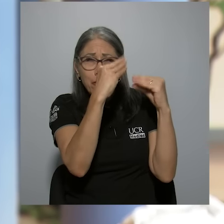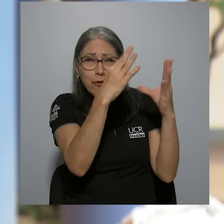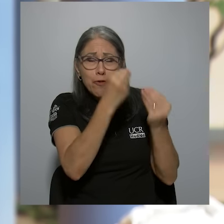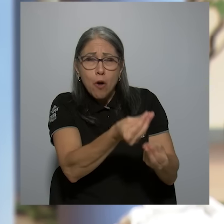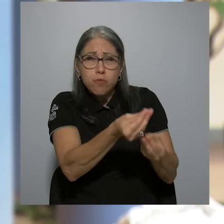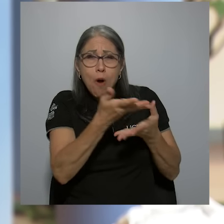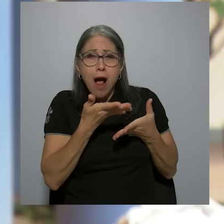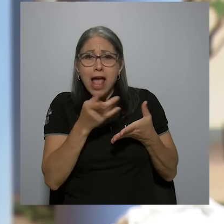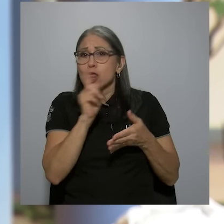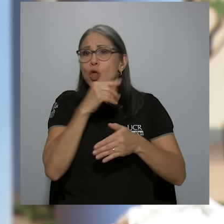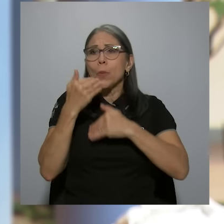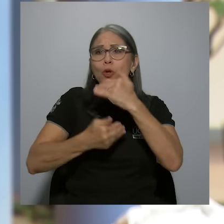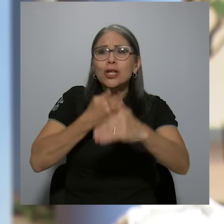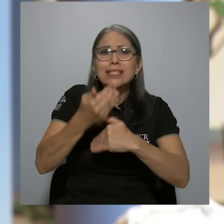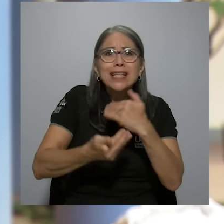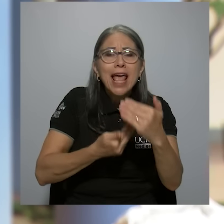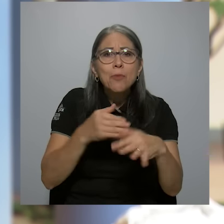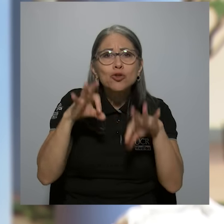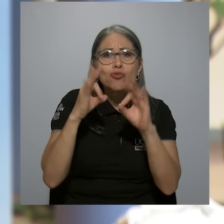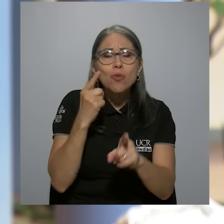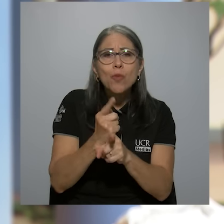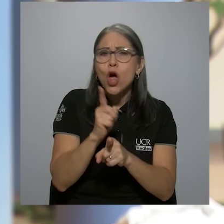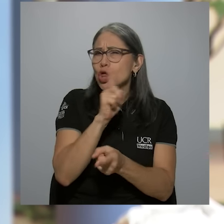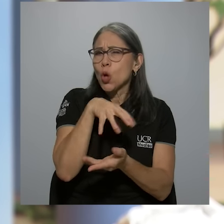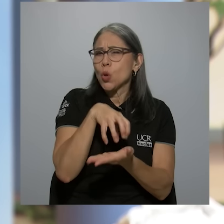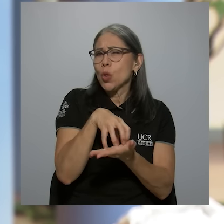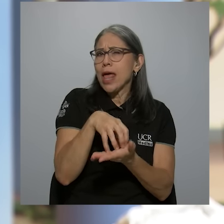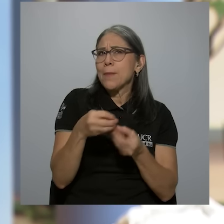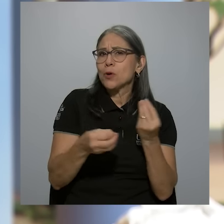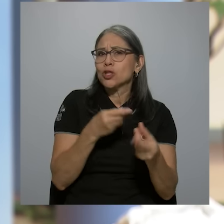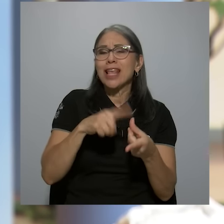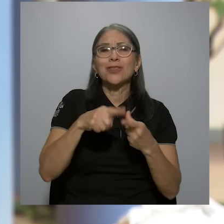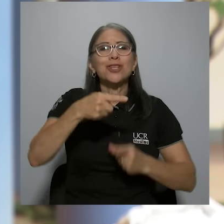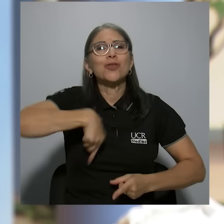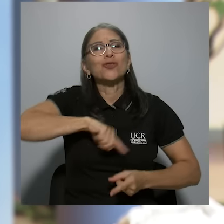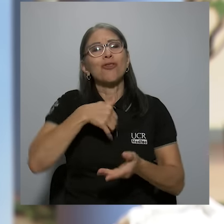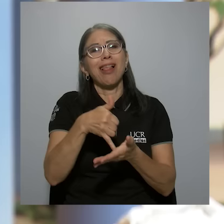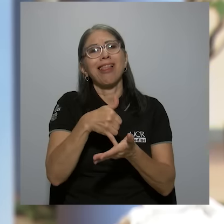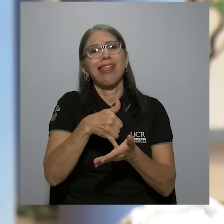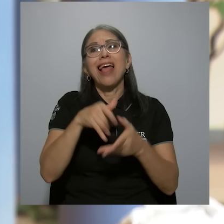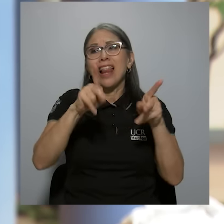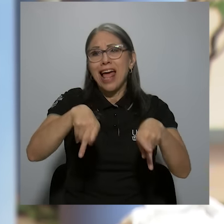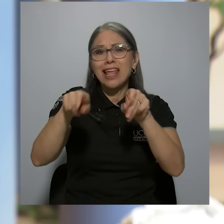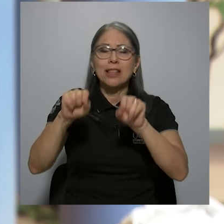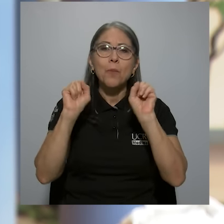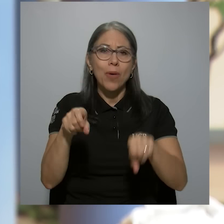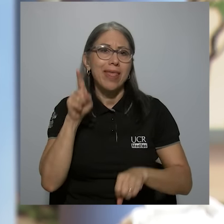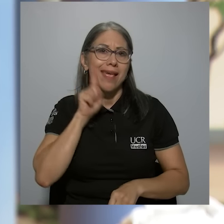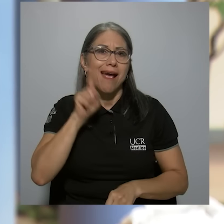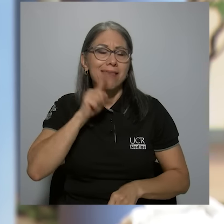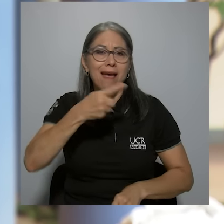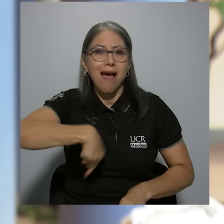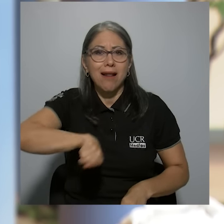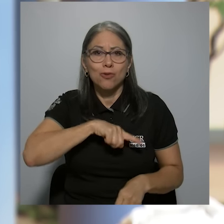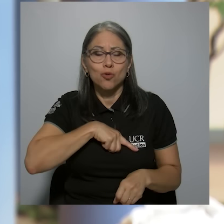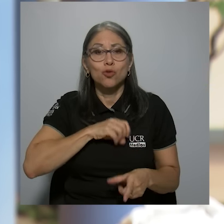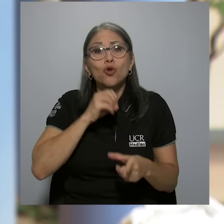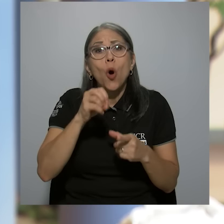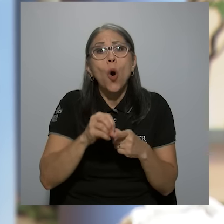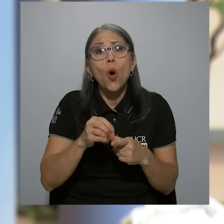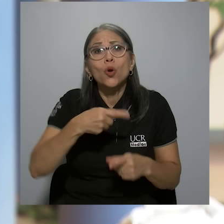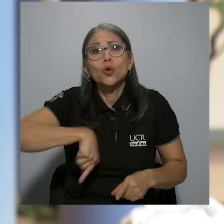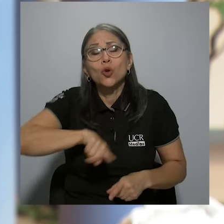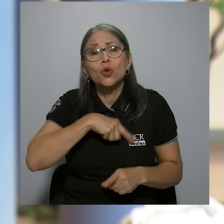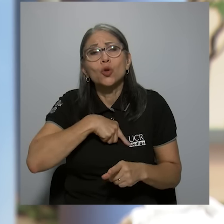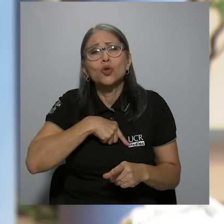procesemos adecuadamente o no la dudemos o no la cuestionemos nos hace demasiado susceptibles a que la gente nos engañe o que vivamos